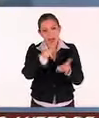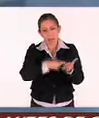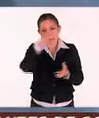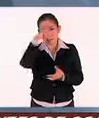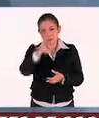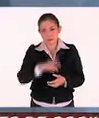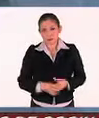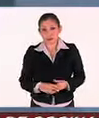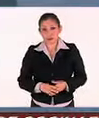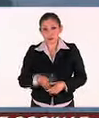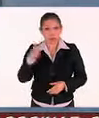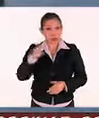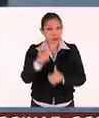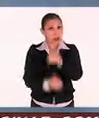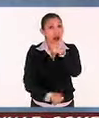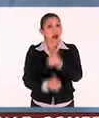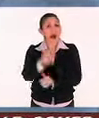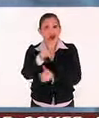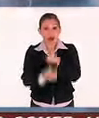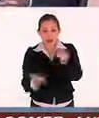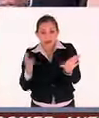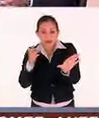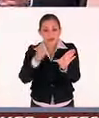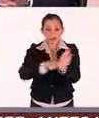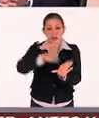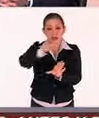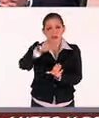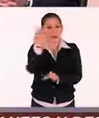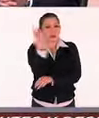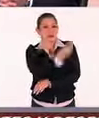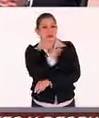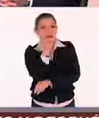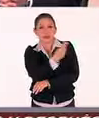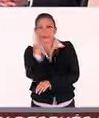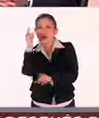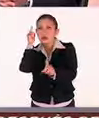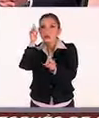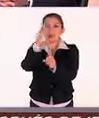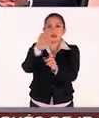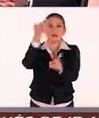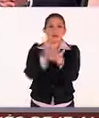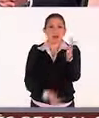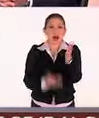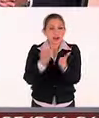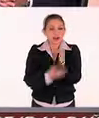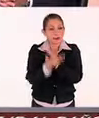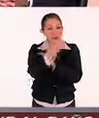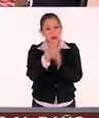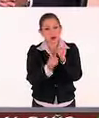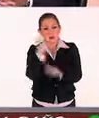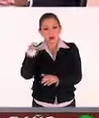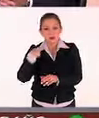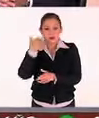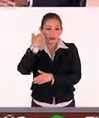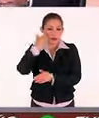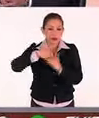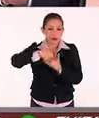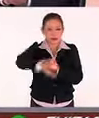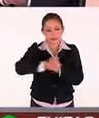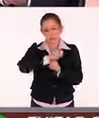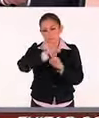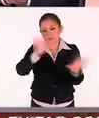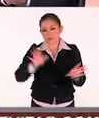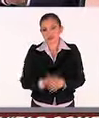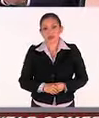nuestro país. Sin duda una carrera que se inserta en las demandas y en los retos pues que pide el nuevo siglo. Por supuesto,